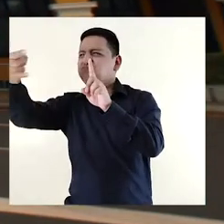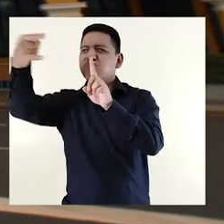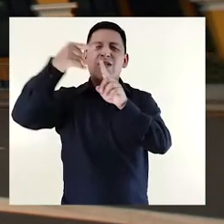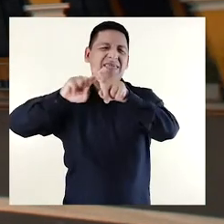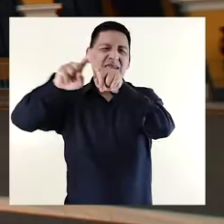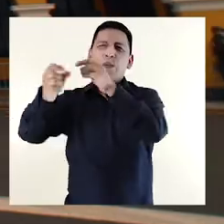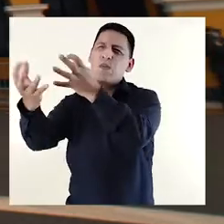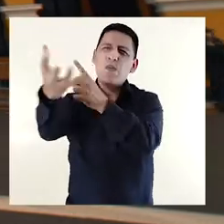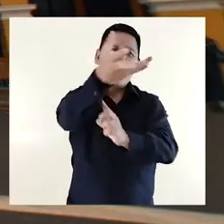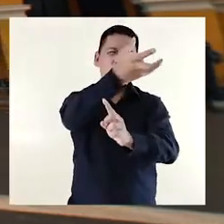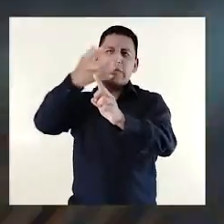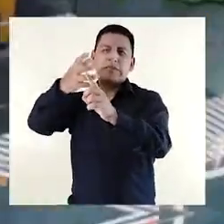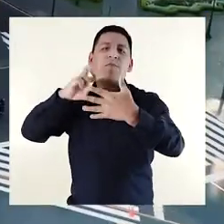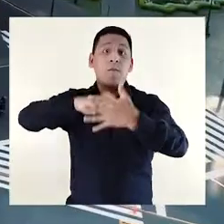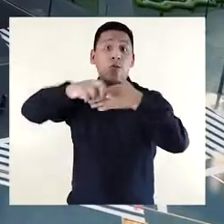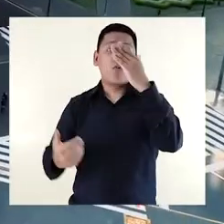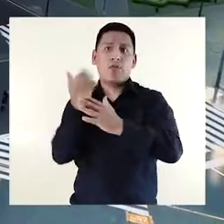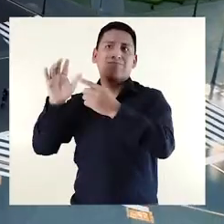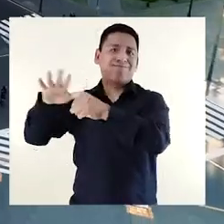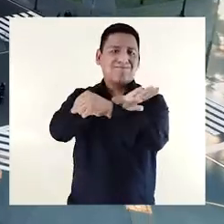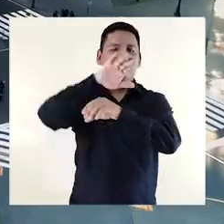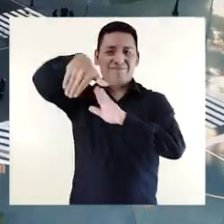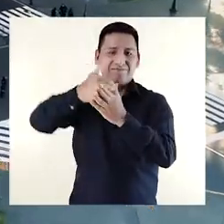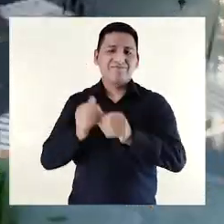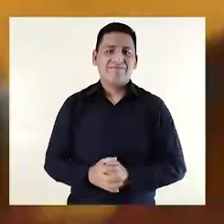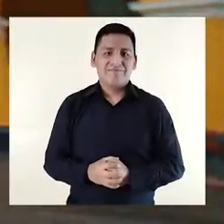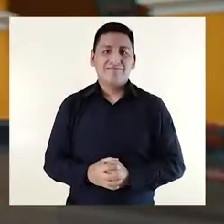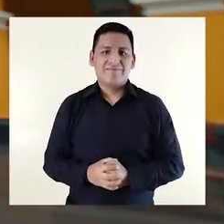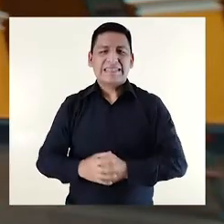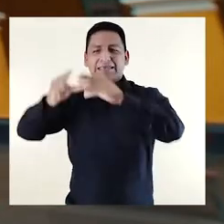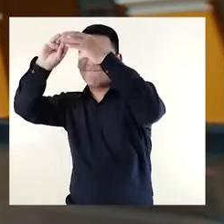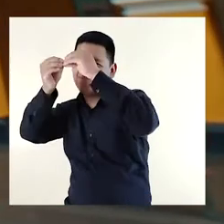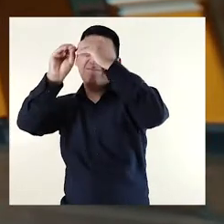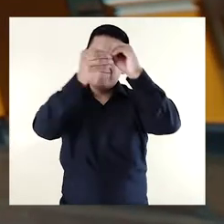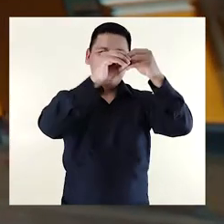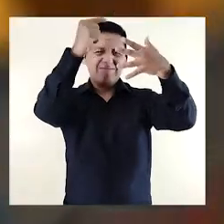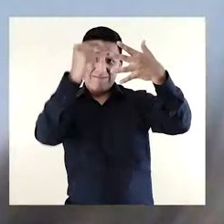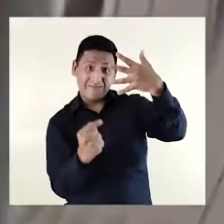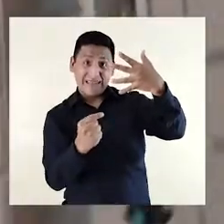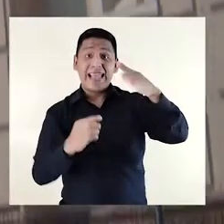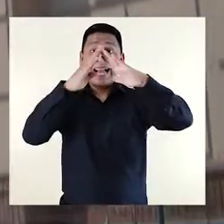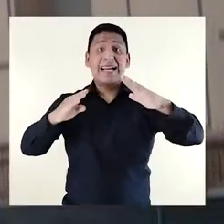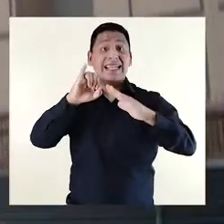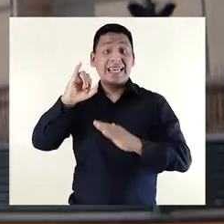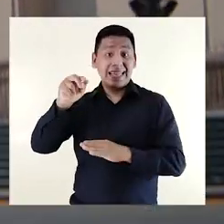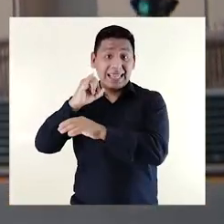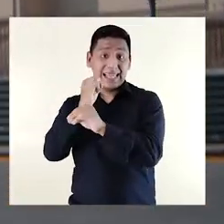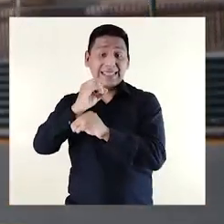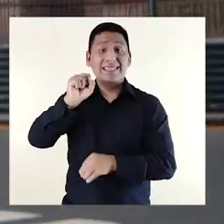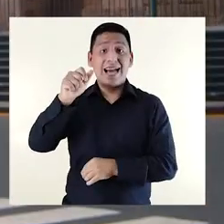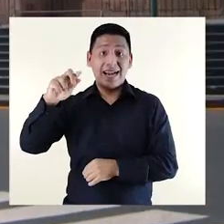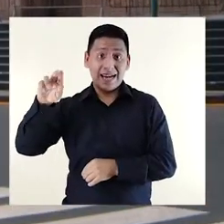a su vez contagió a otros edificios en un proyecto neocolonial totalizante. Con ciertas reconstrucciones, tanto la Catedral como la